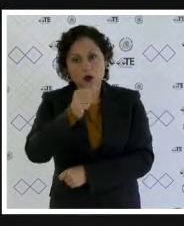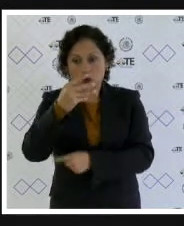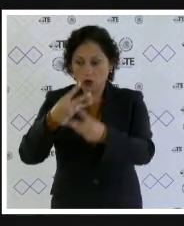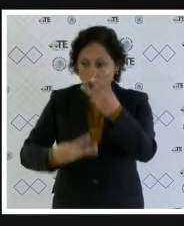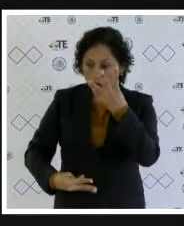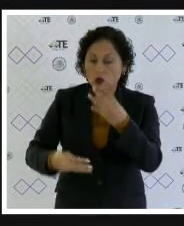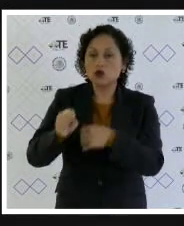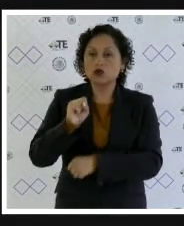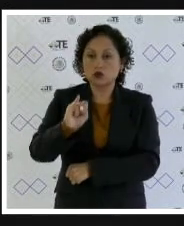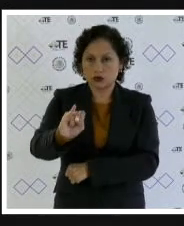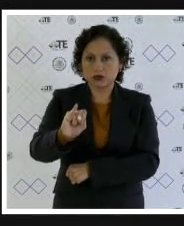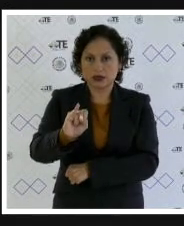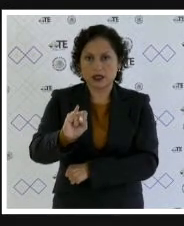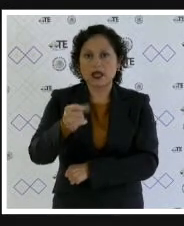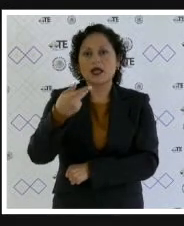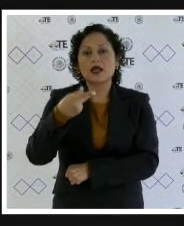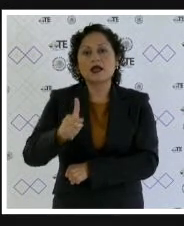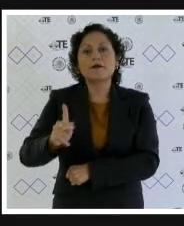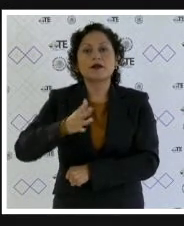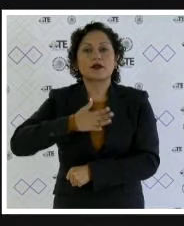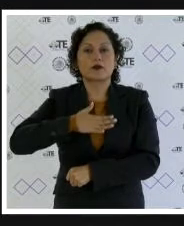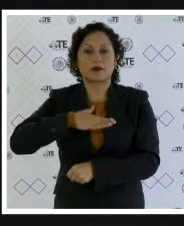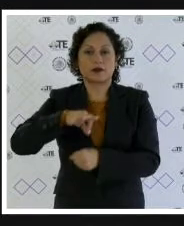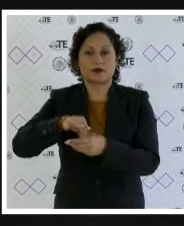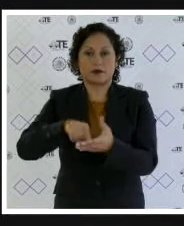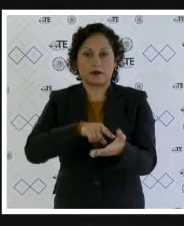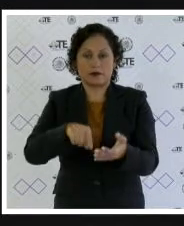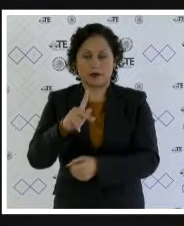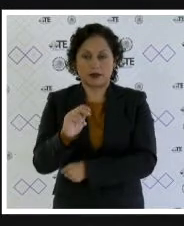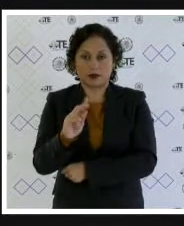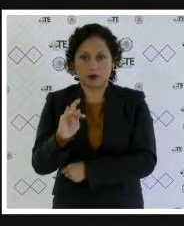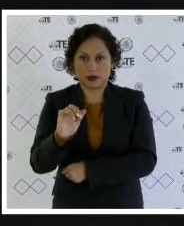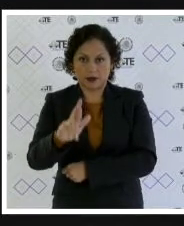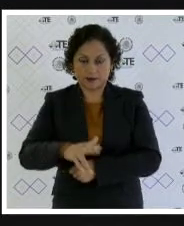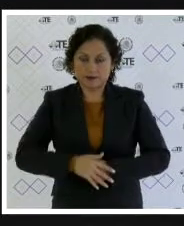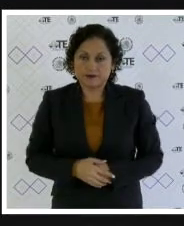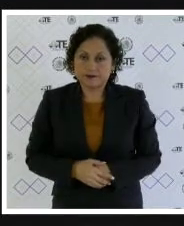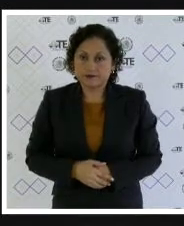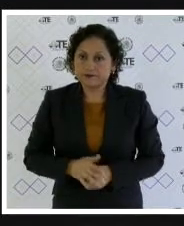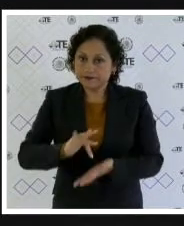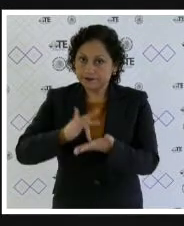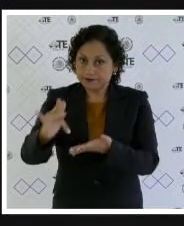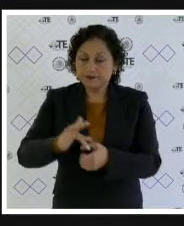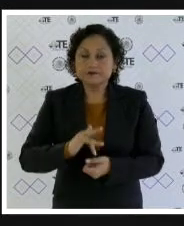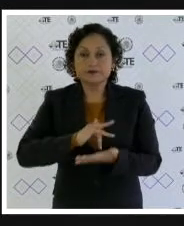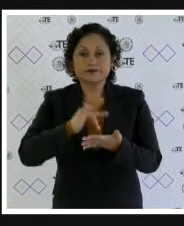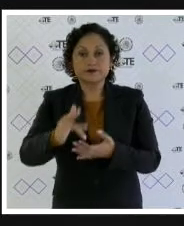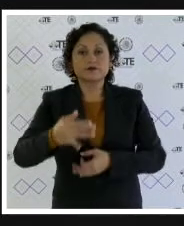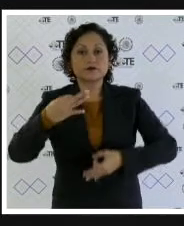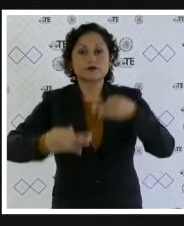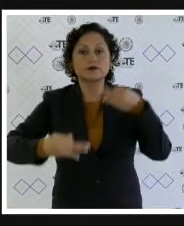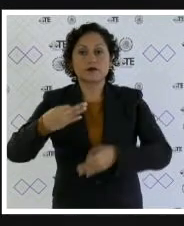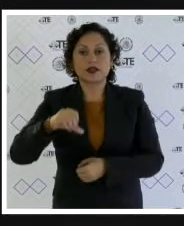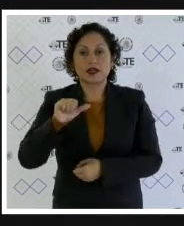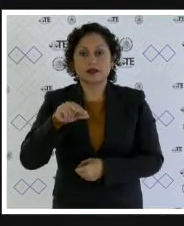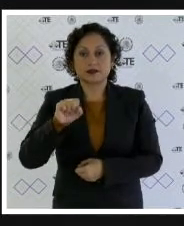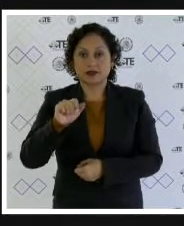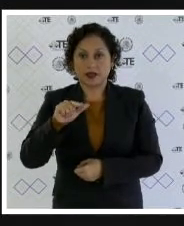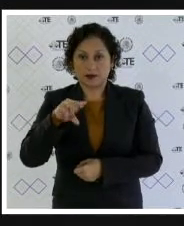solicitando de ser el caso también la inclusión de un voto particular gracias muchas gracias magistrado Gustavo Anzal Hernández